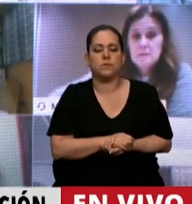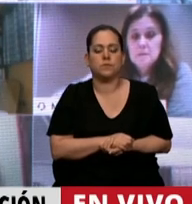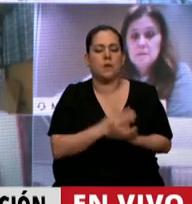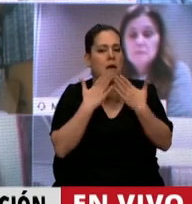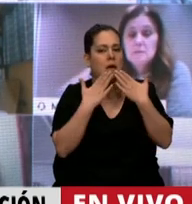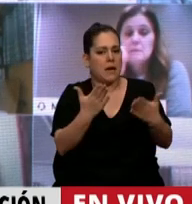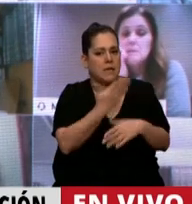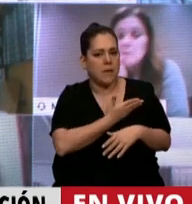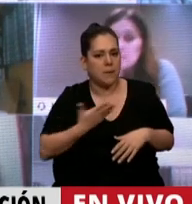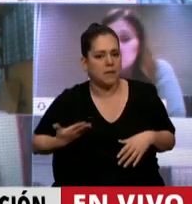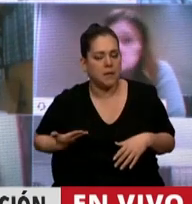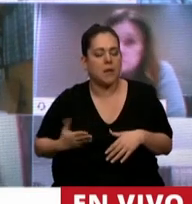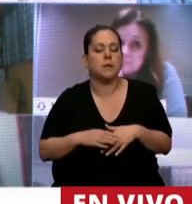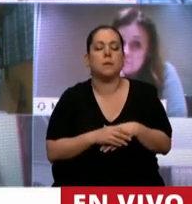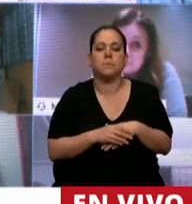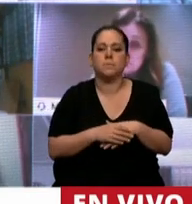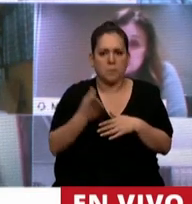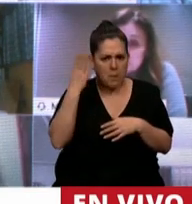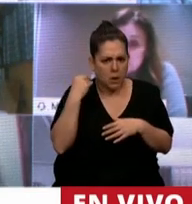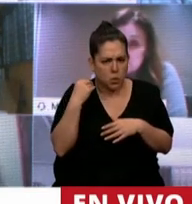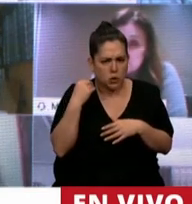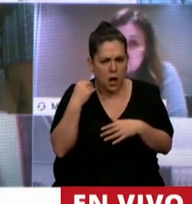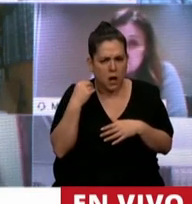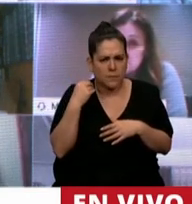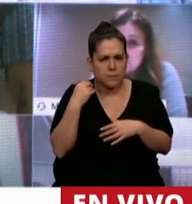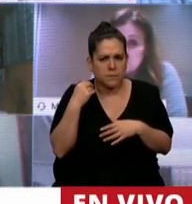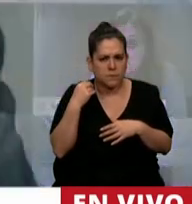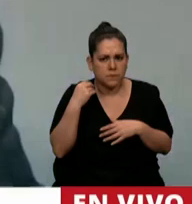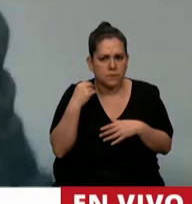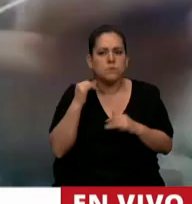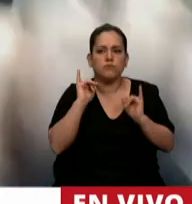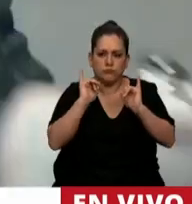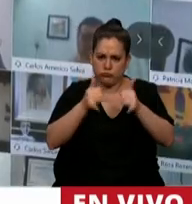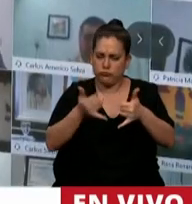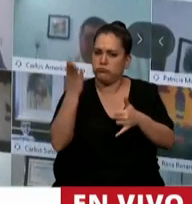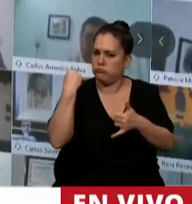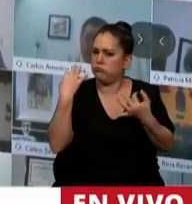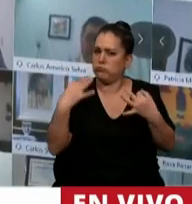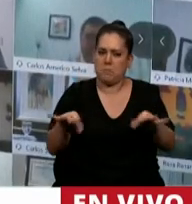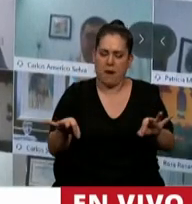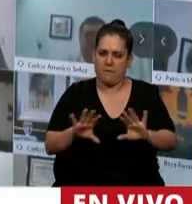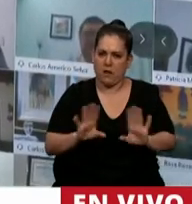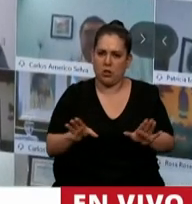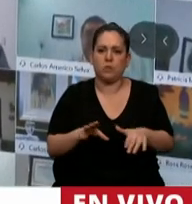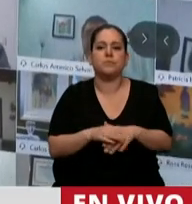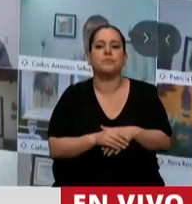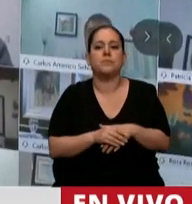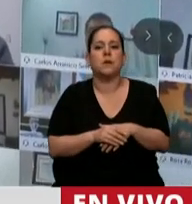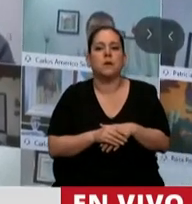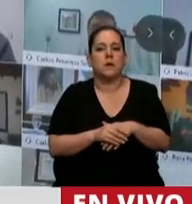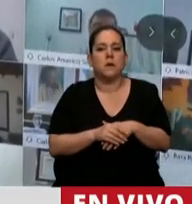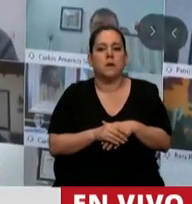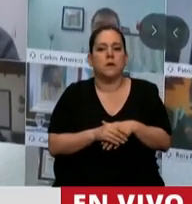Gracias, Presidente. ¿Me escucha? La escucho perfectamente, Diputada. Bueno,